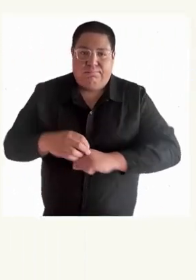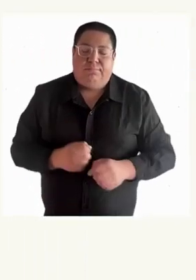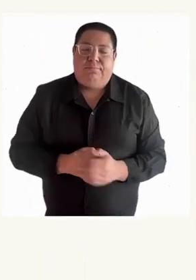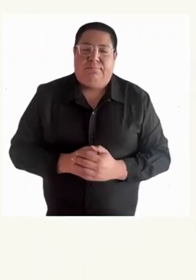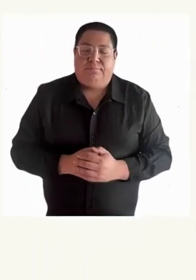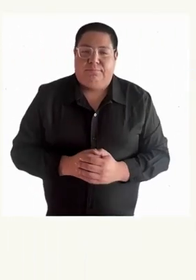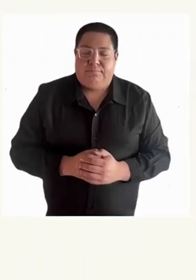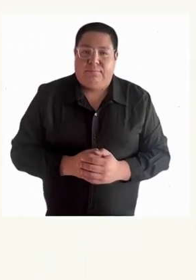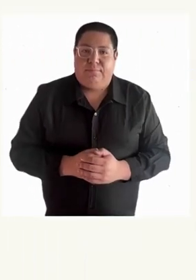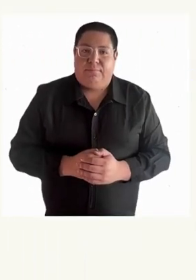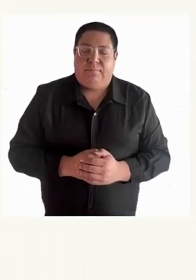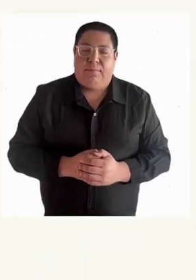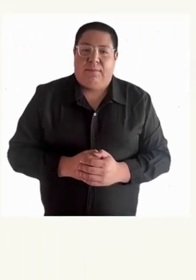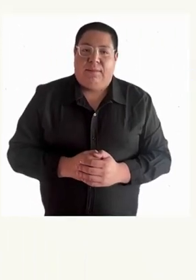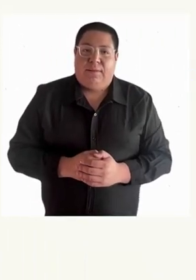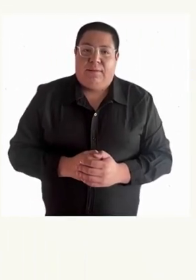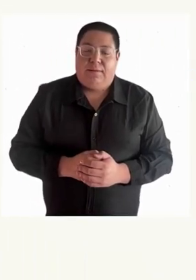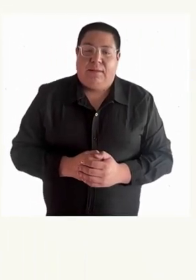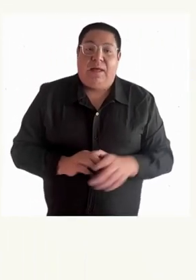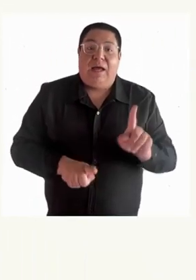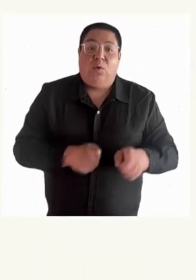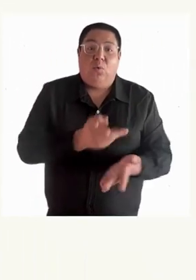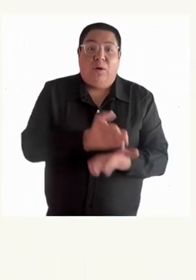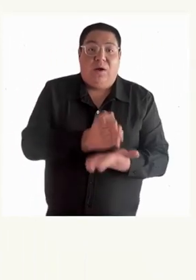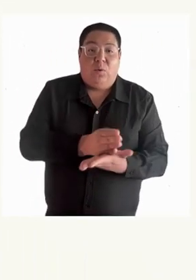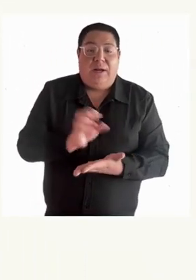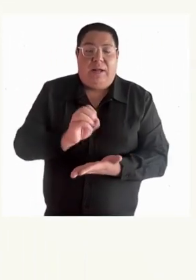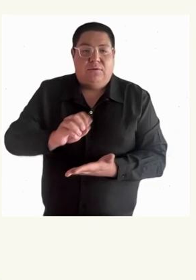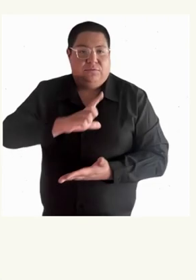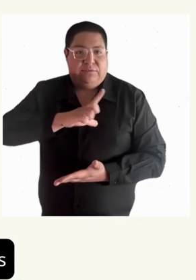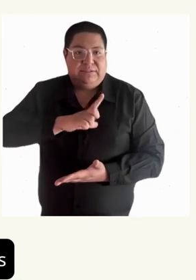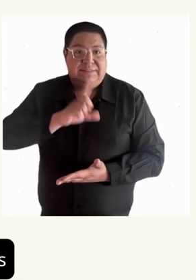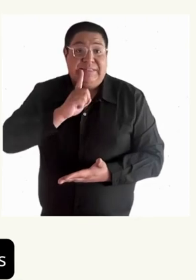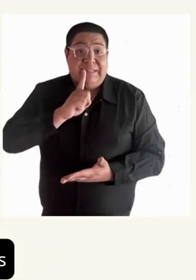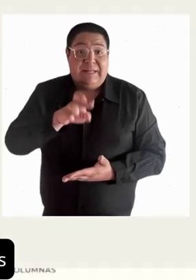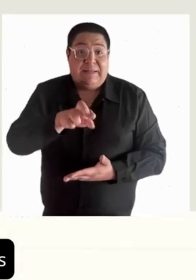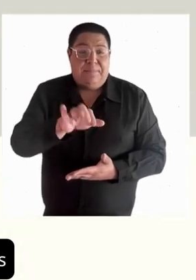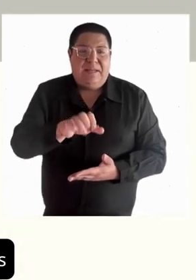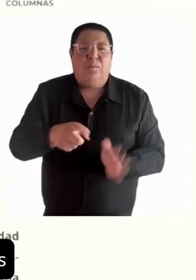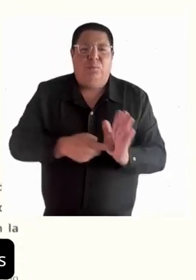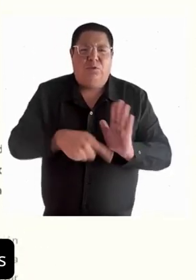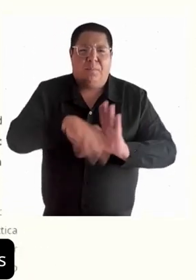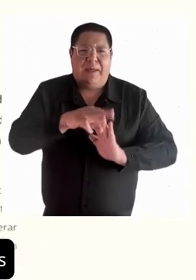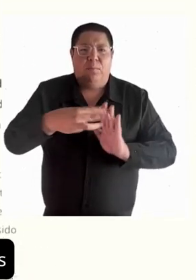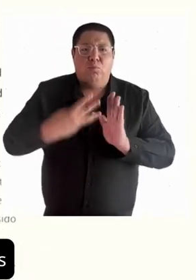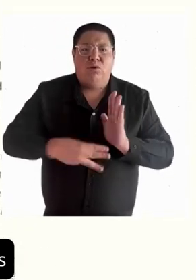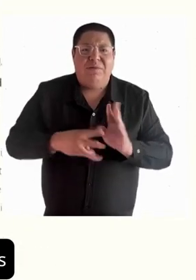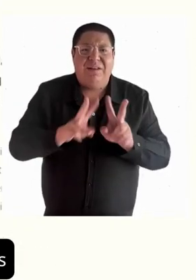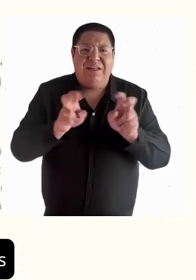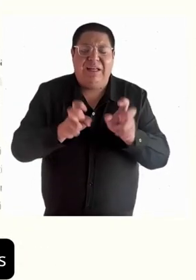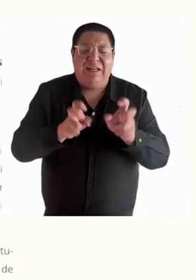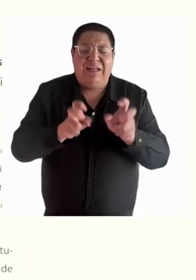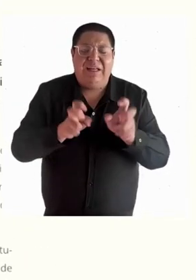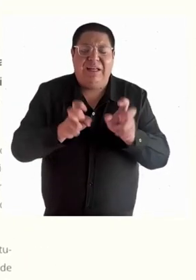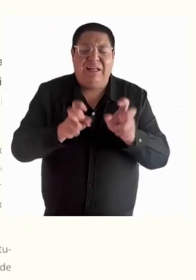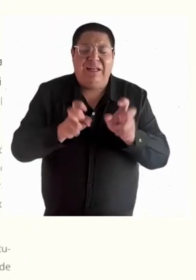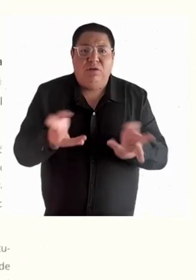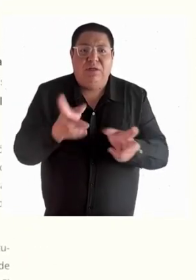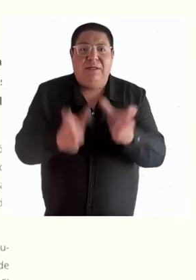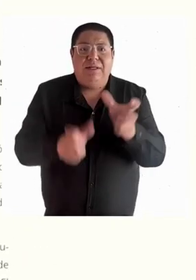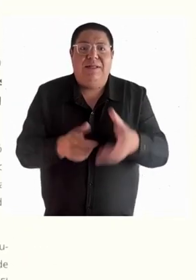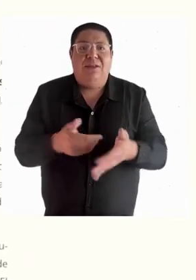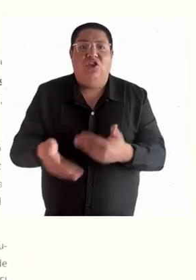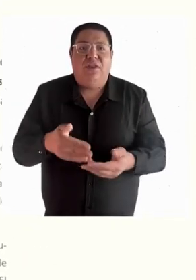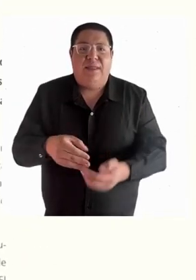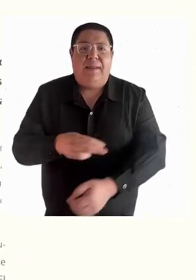a estas buenas cifras de cobertura, se siguen observando una serie de barreras en el acceso y permanencia de estos estudiantes en el sistema